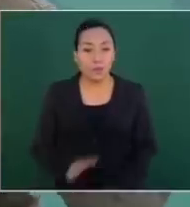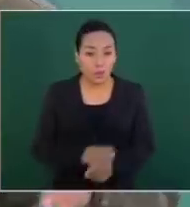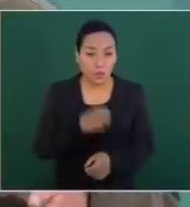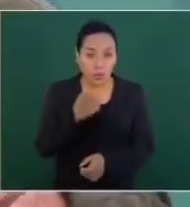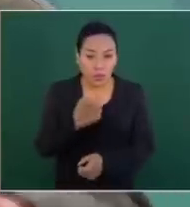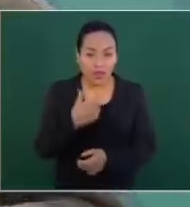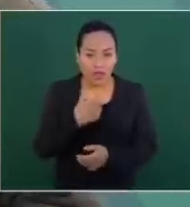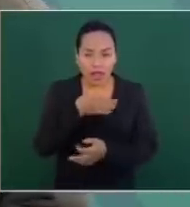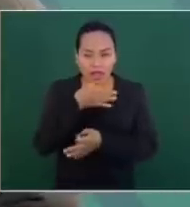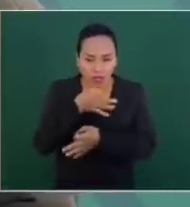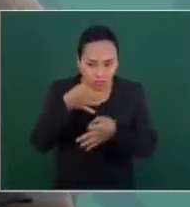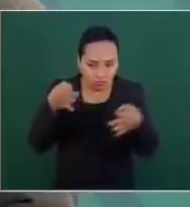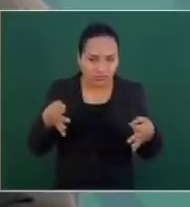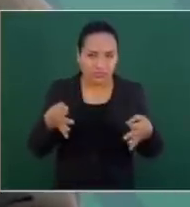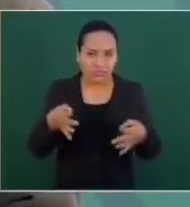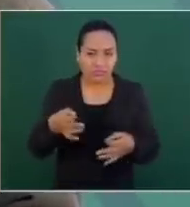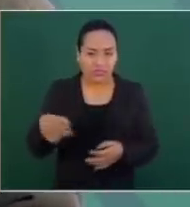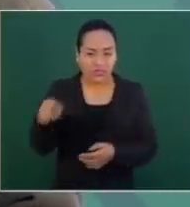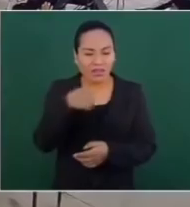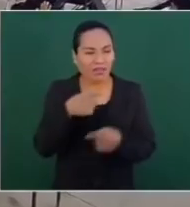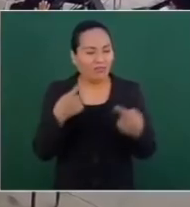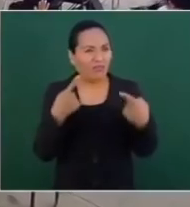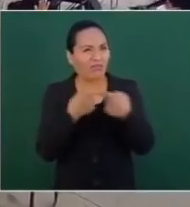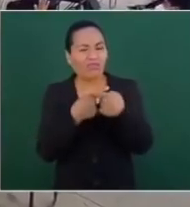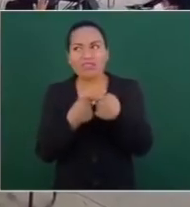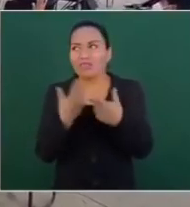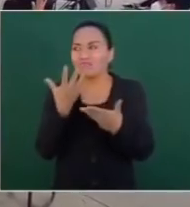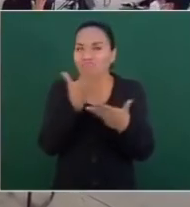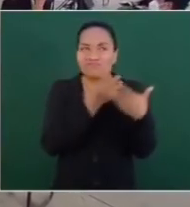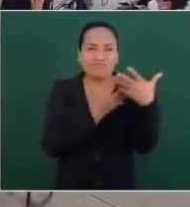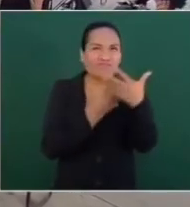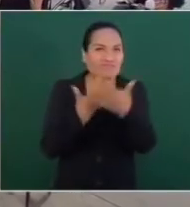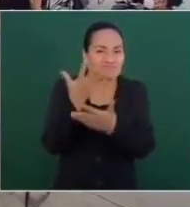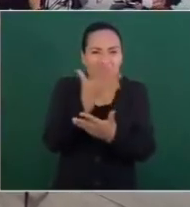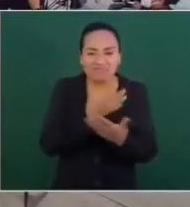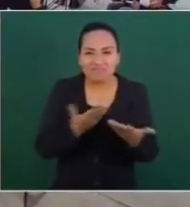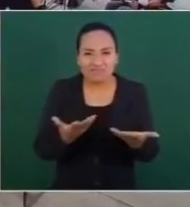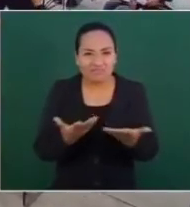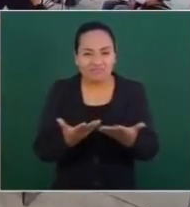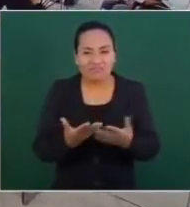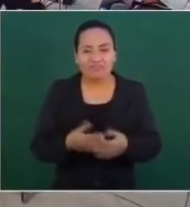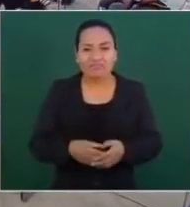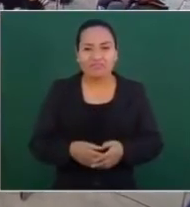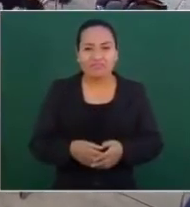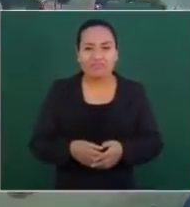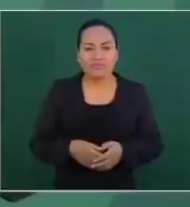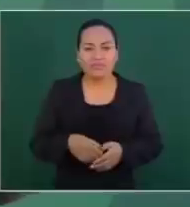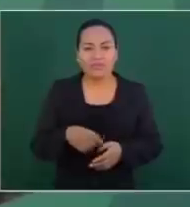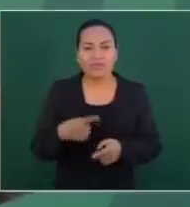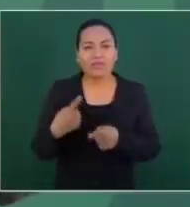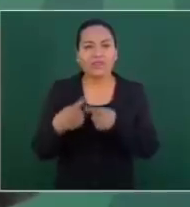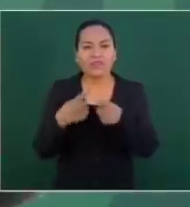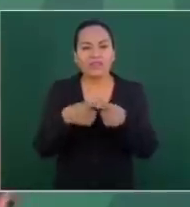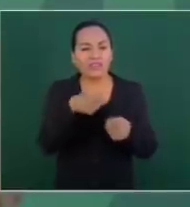hay confusión. Se piensa que estos medios pseudo